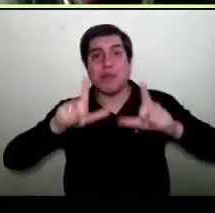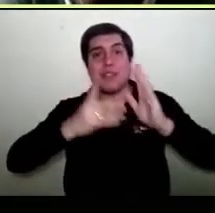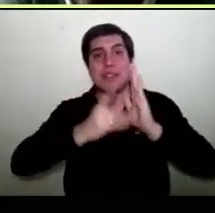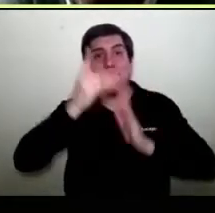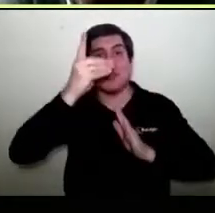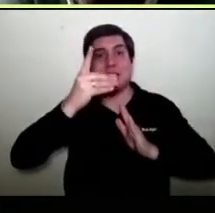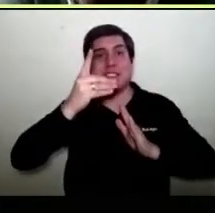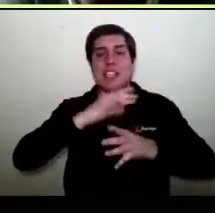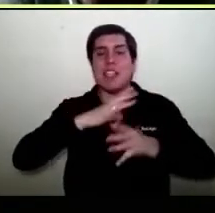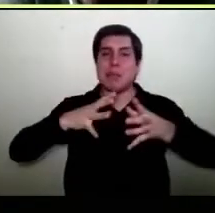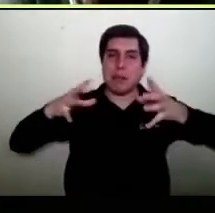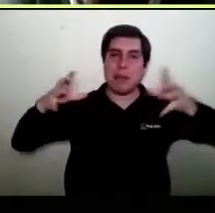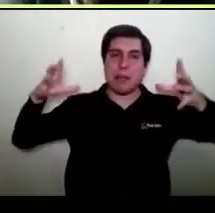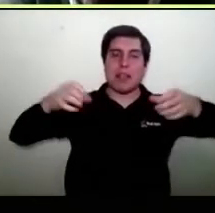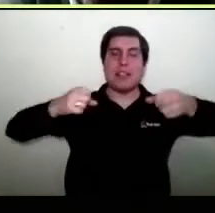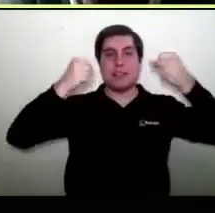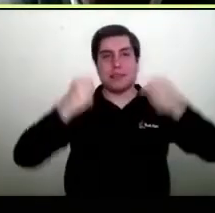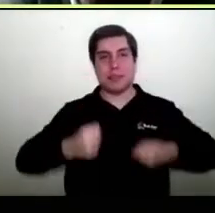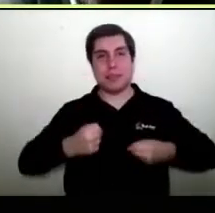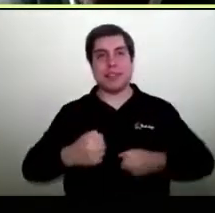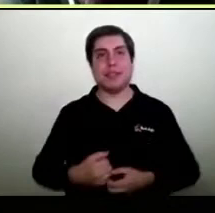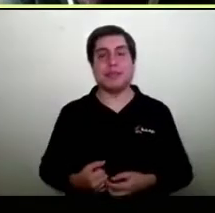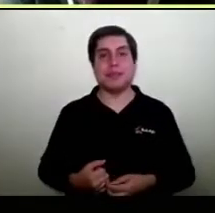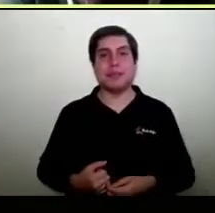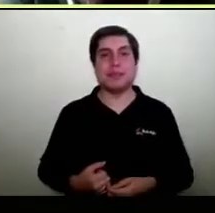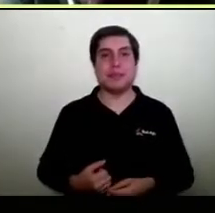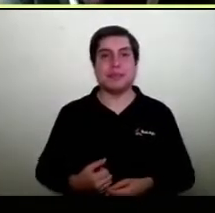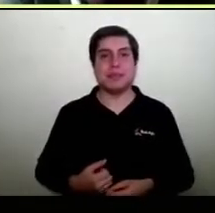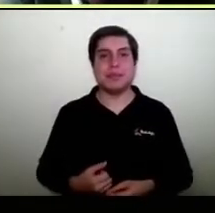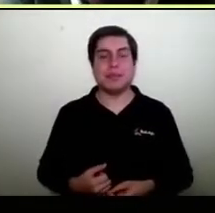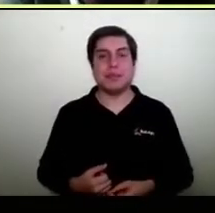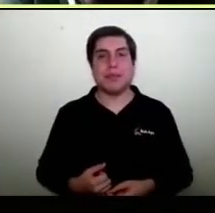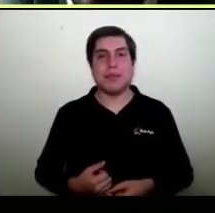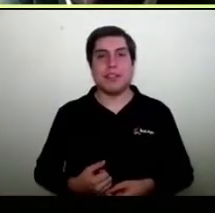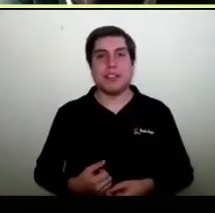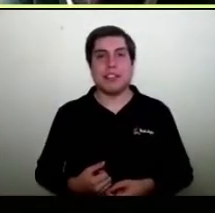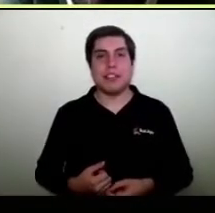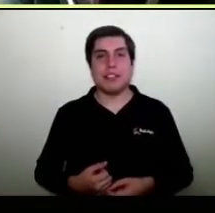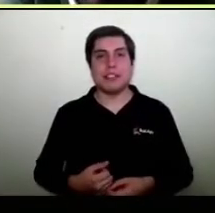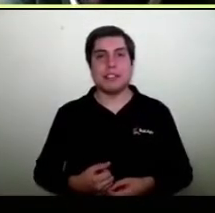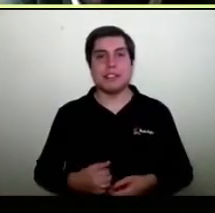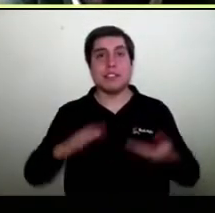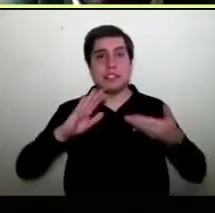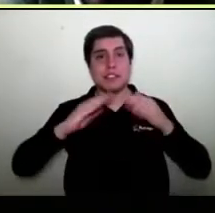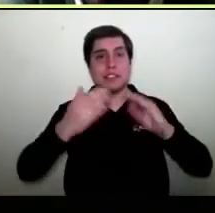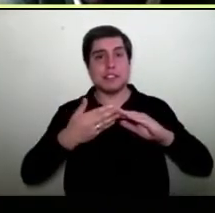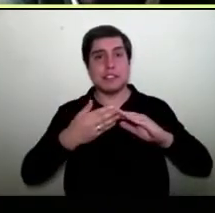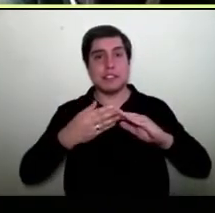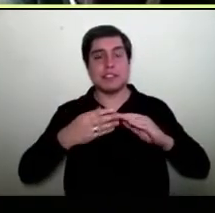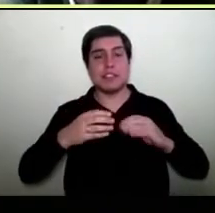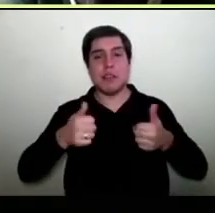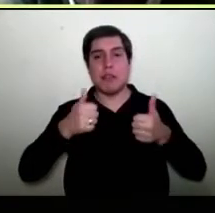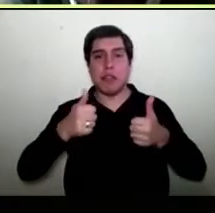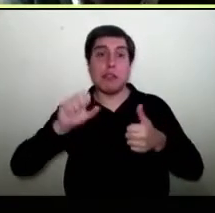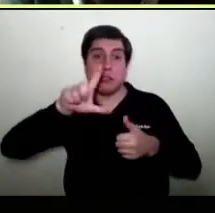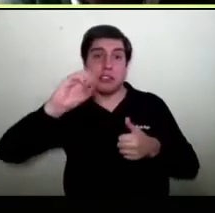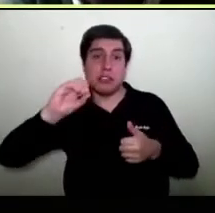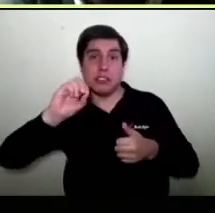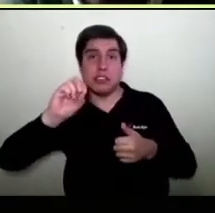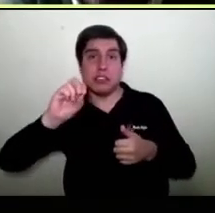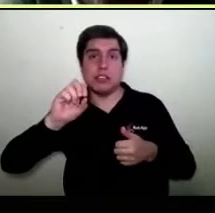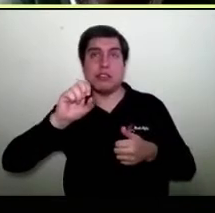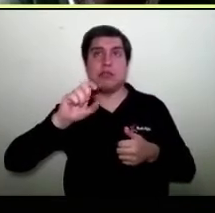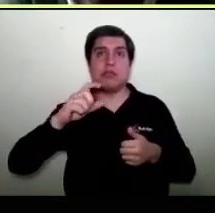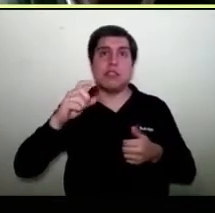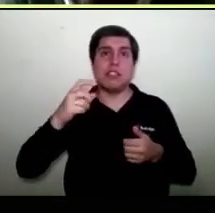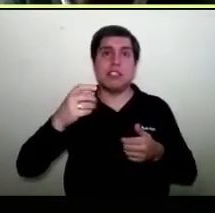más grandes y siempre tener una buena oferta para los miembros de la comunidad es muy valioso porque te permite tener 720 clientes que no tenía el